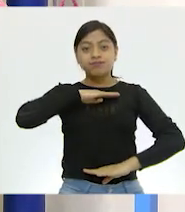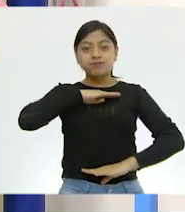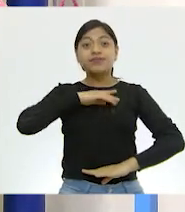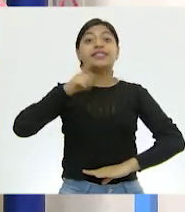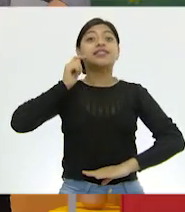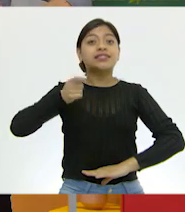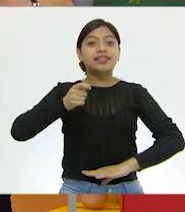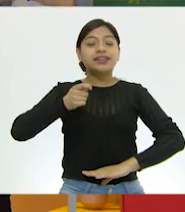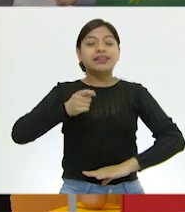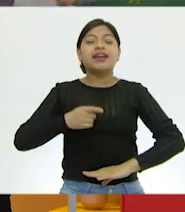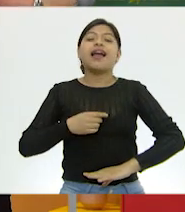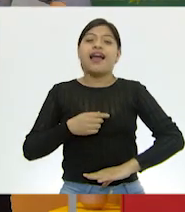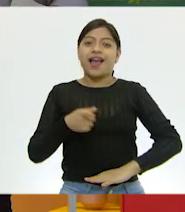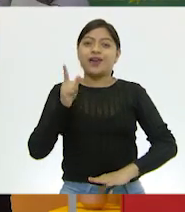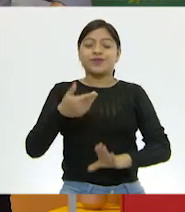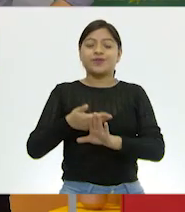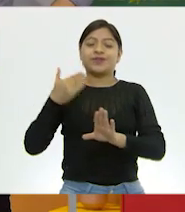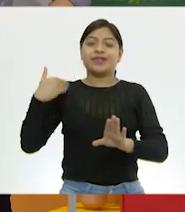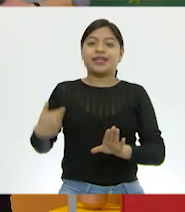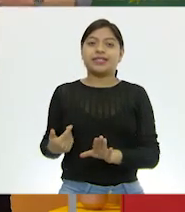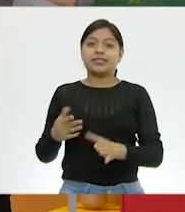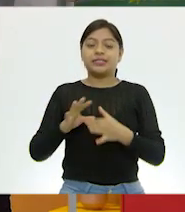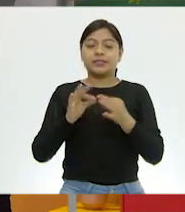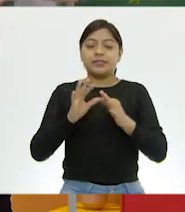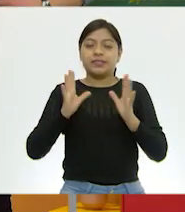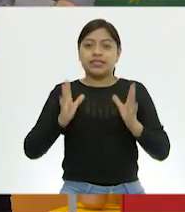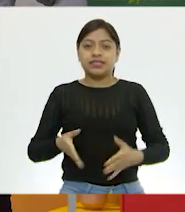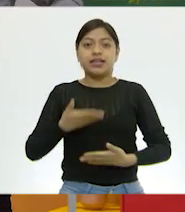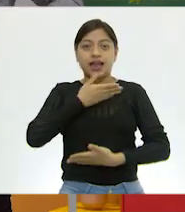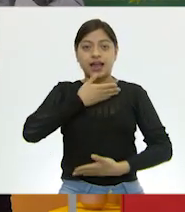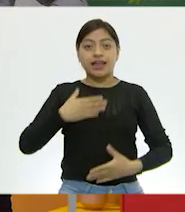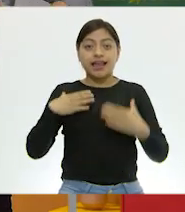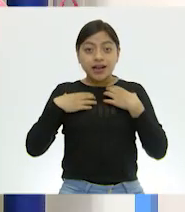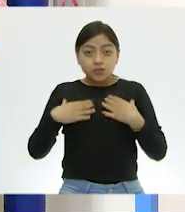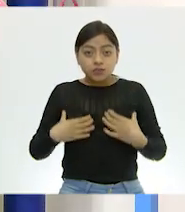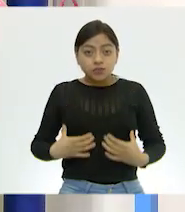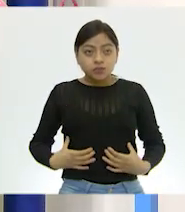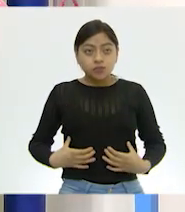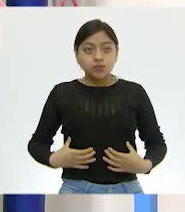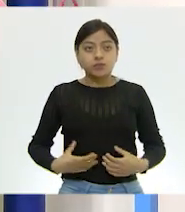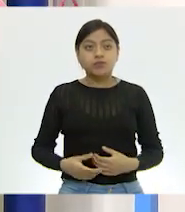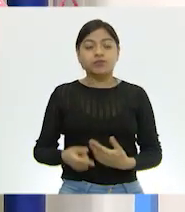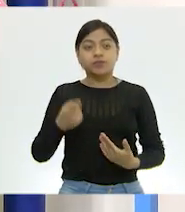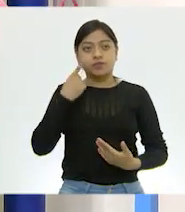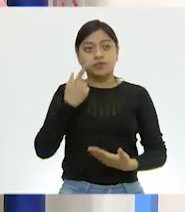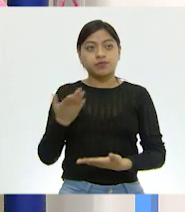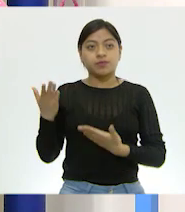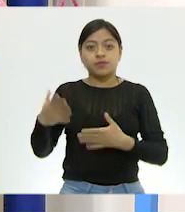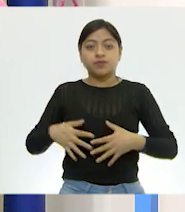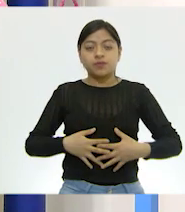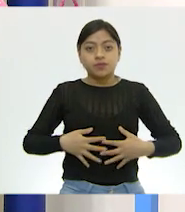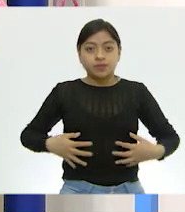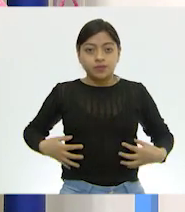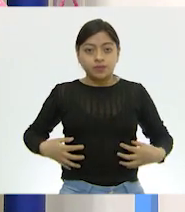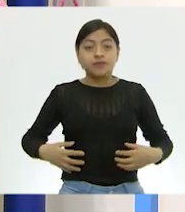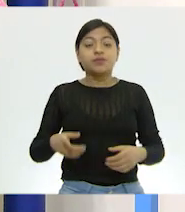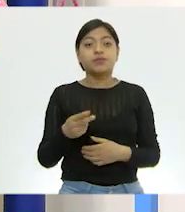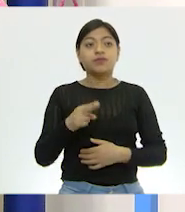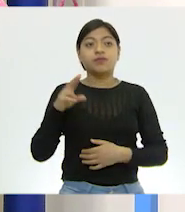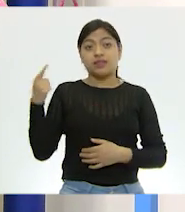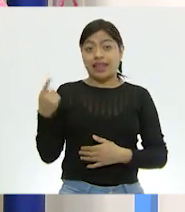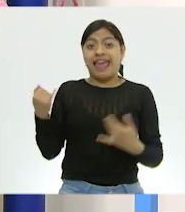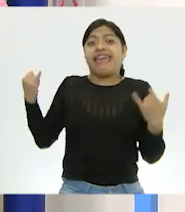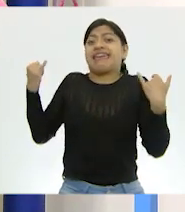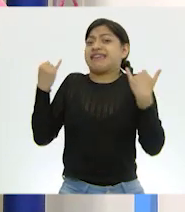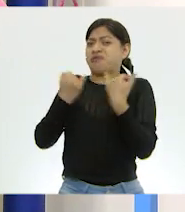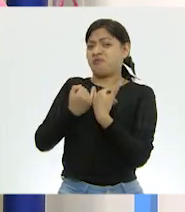esa que vimos cuando revisamos el sistema óseo. Aquí tenemos, por ejemplo, un modelo de nuestra caja torácica. No es necesariamente así,